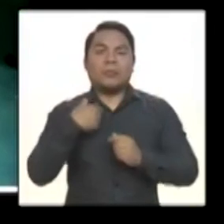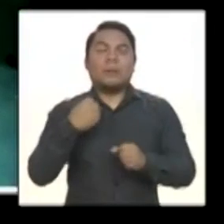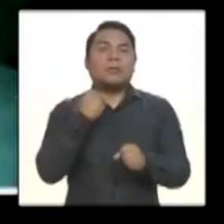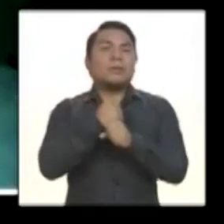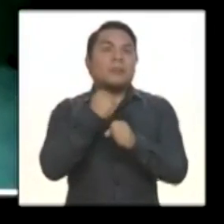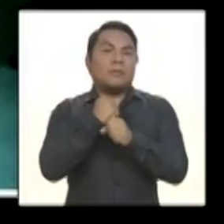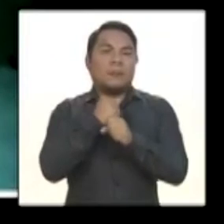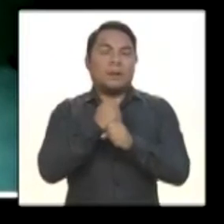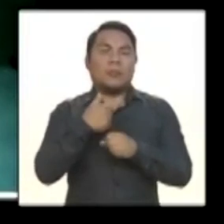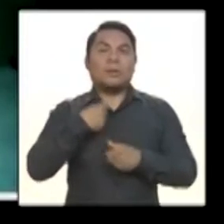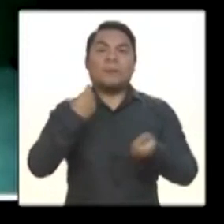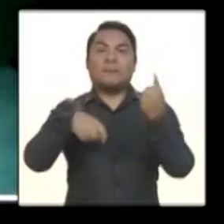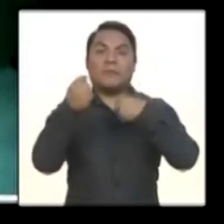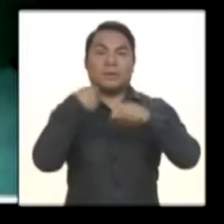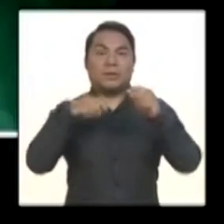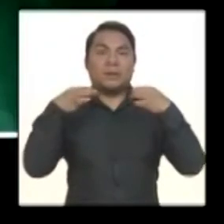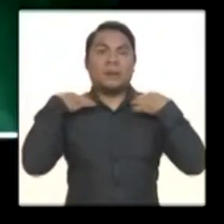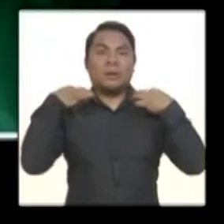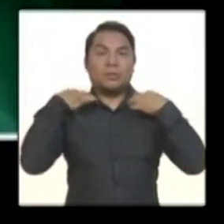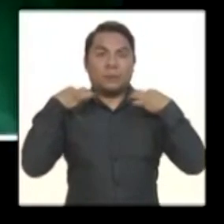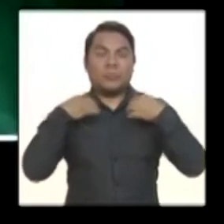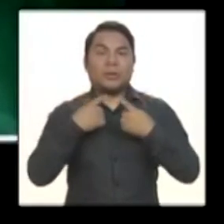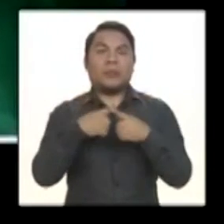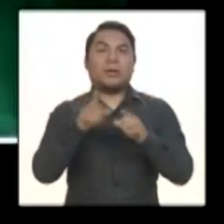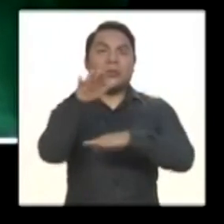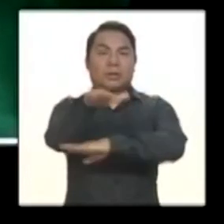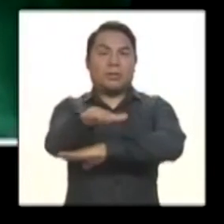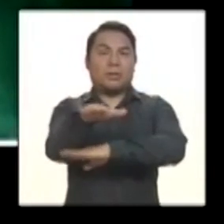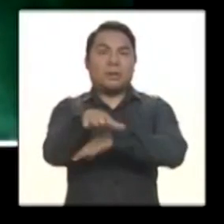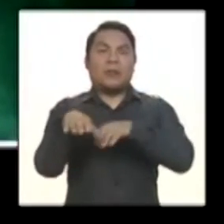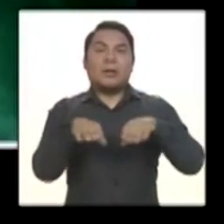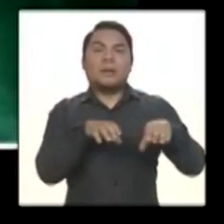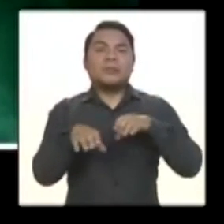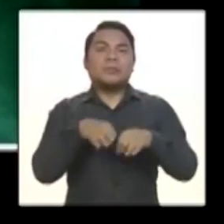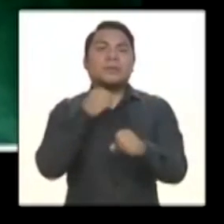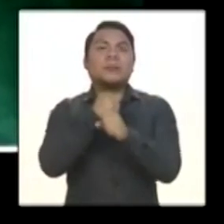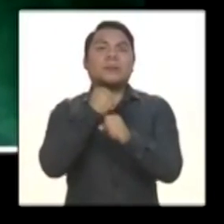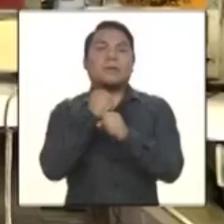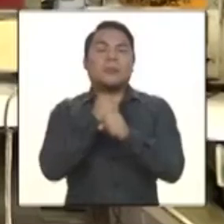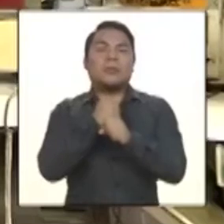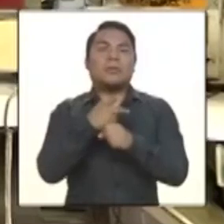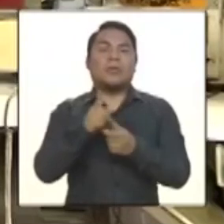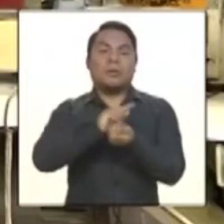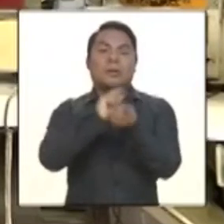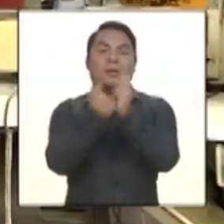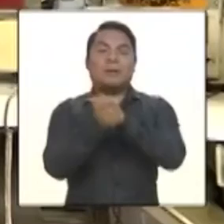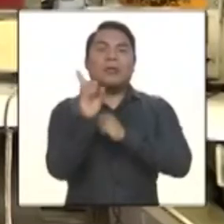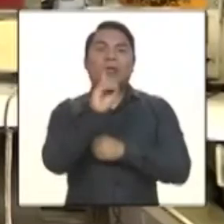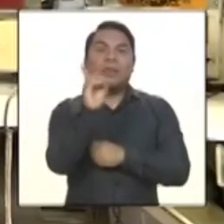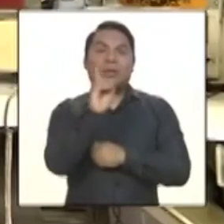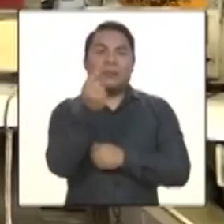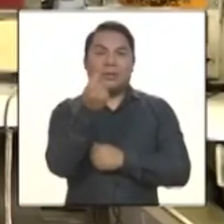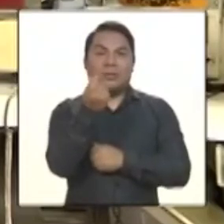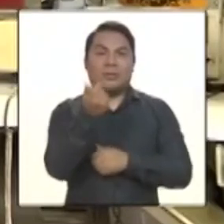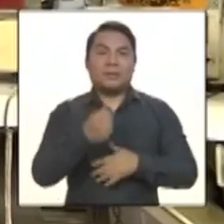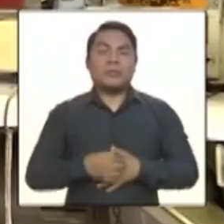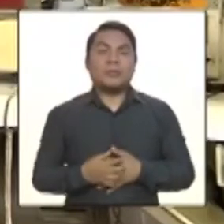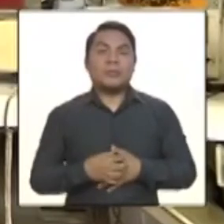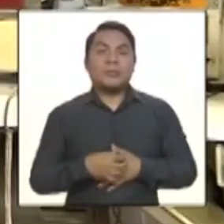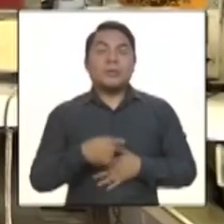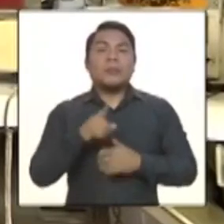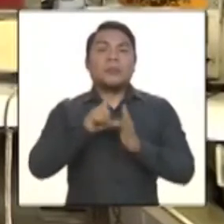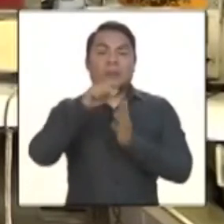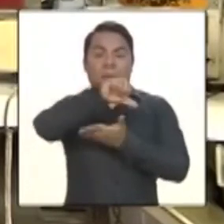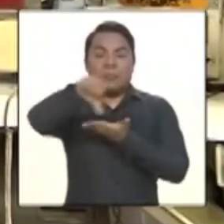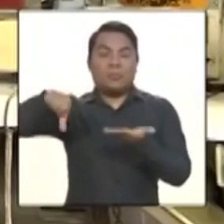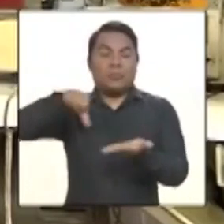Vendía ropa y en las tardes hacía, trabajaba como cambista de dólares en el óvalo de